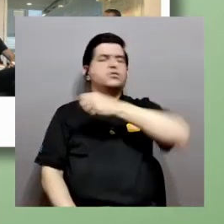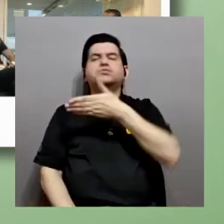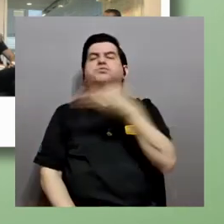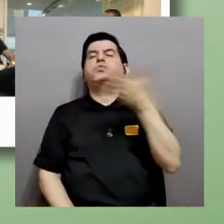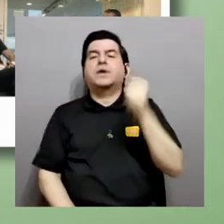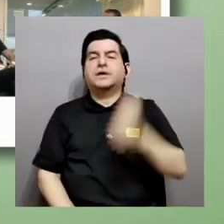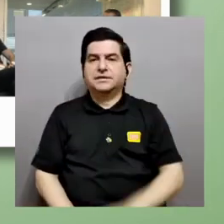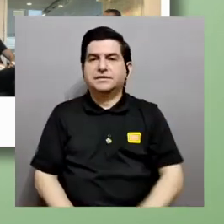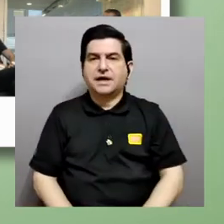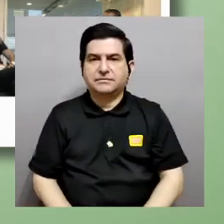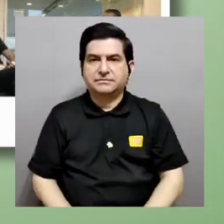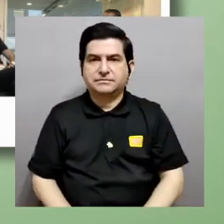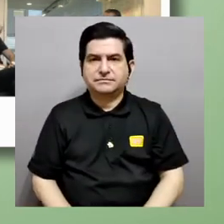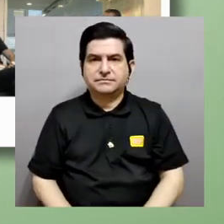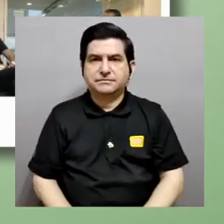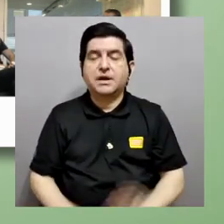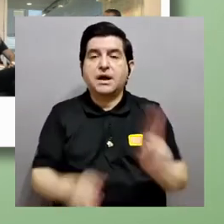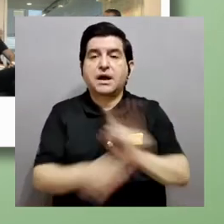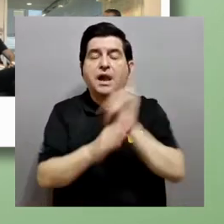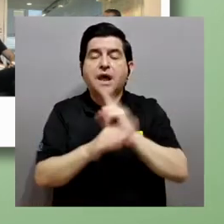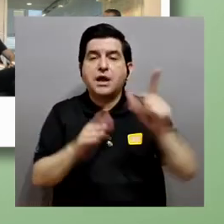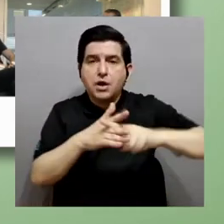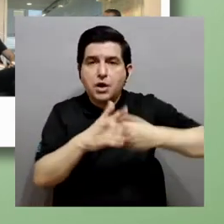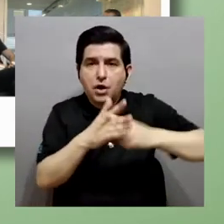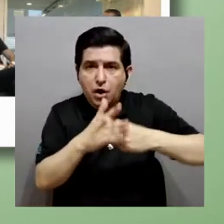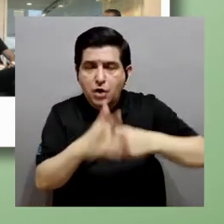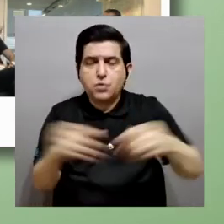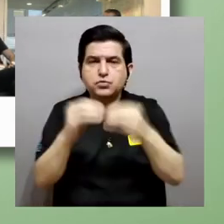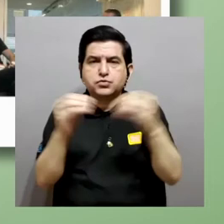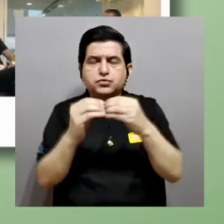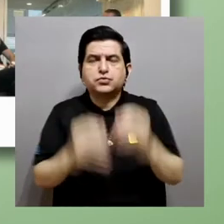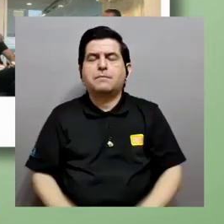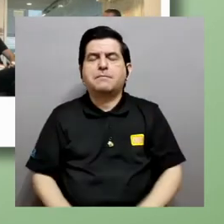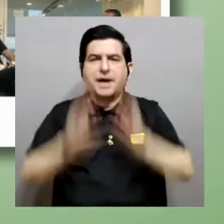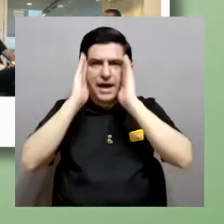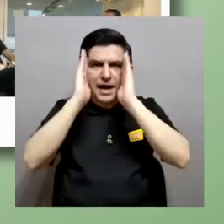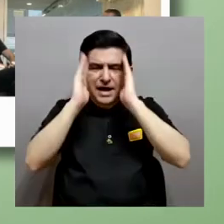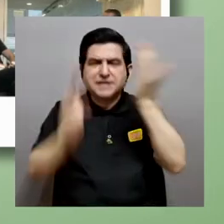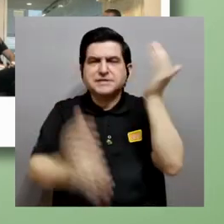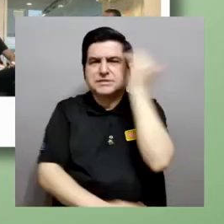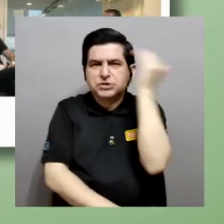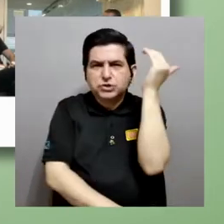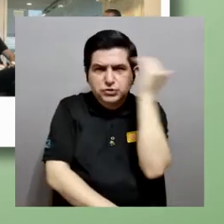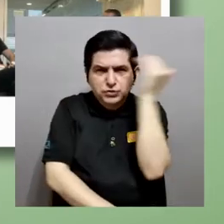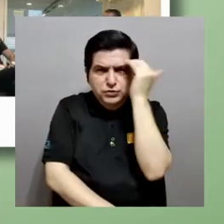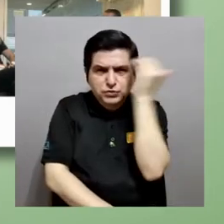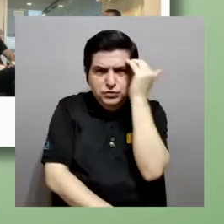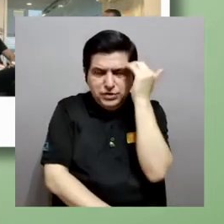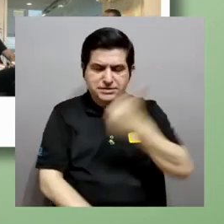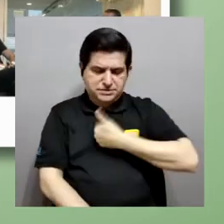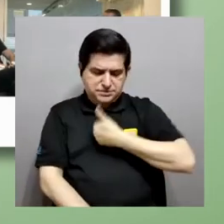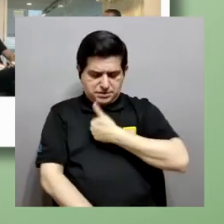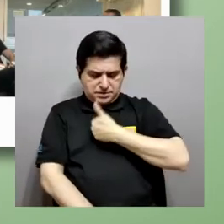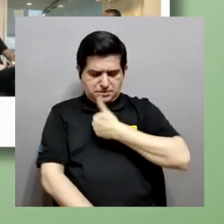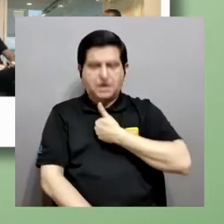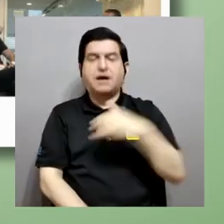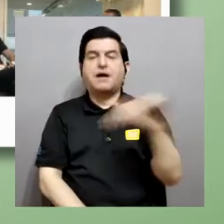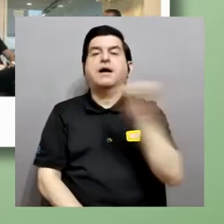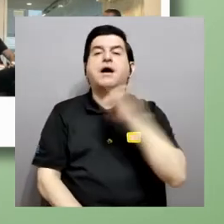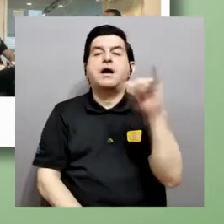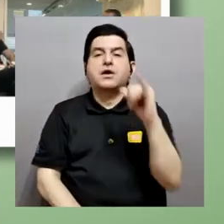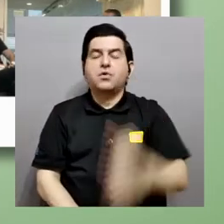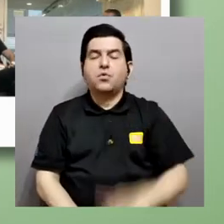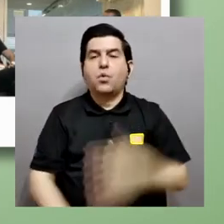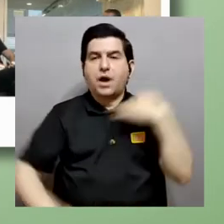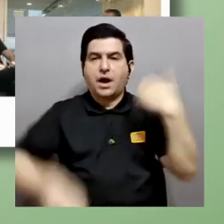observar es que el uso del dispositivo trae un mayor nivel de atención y conciencia en sí mismo y